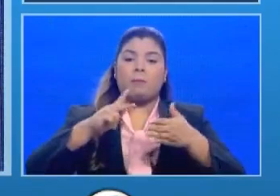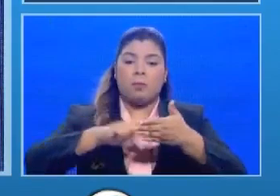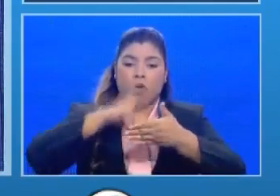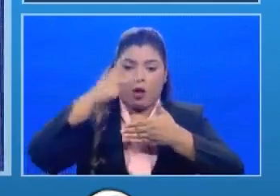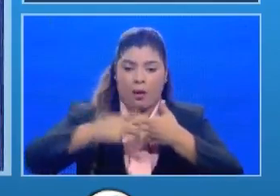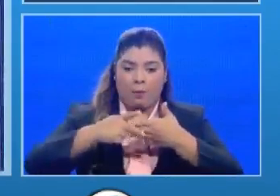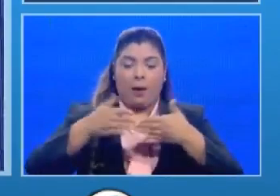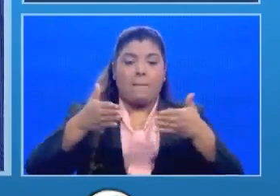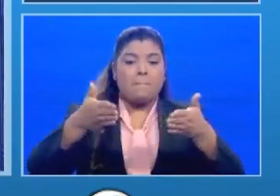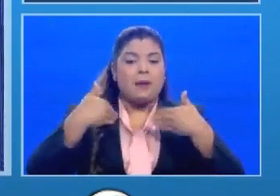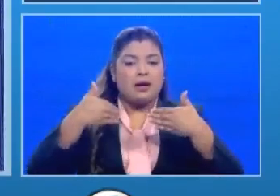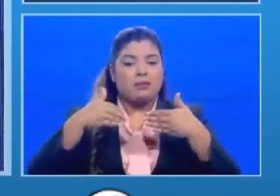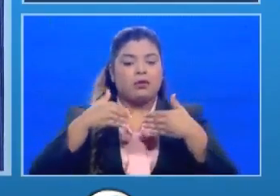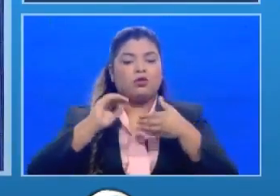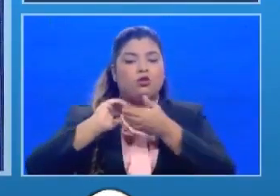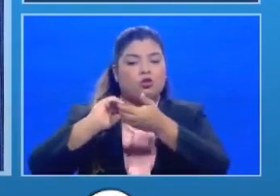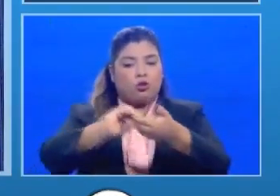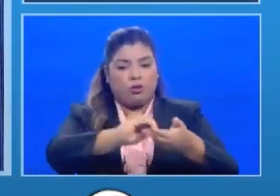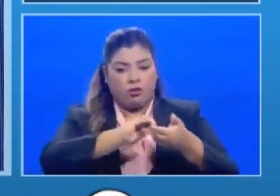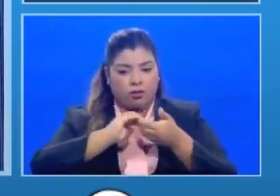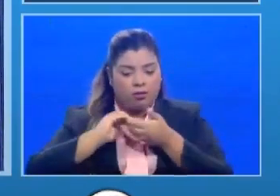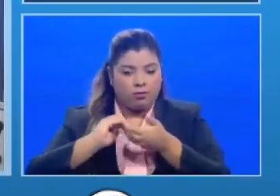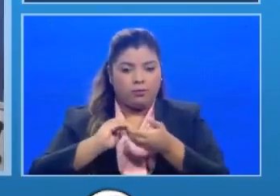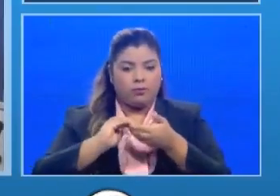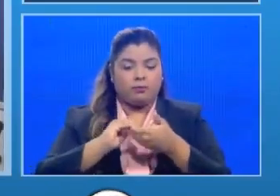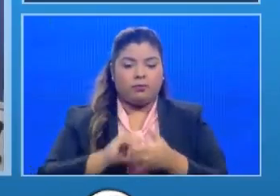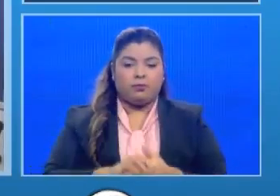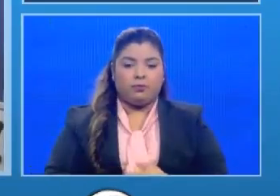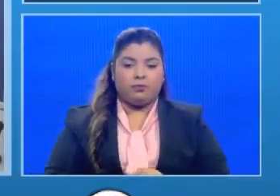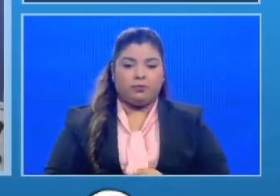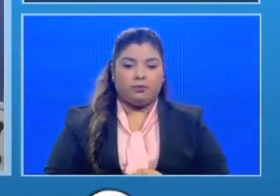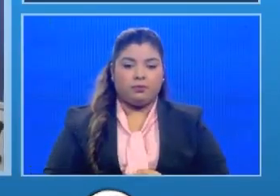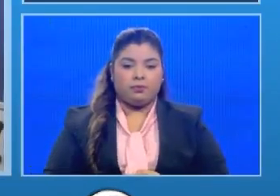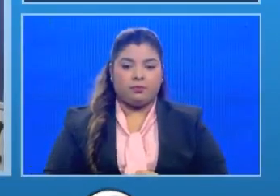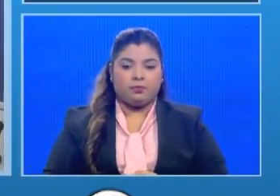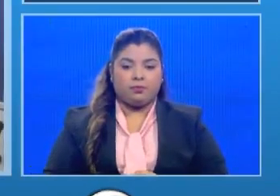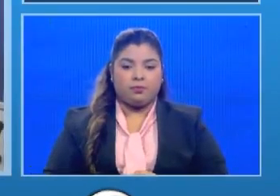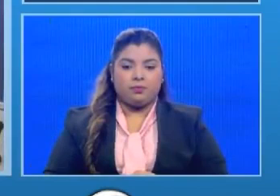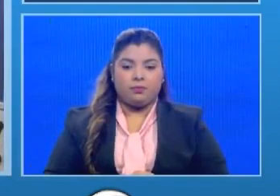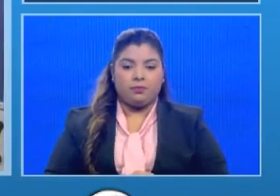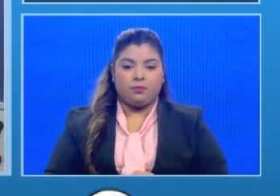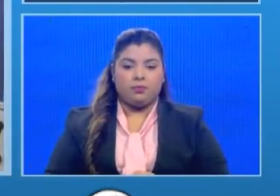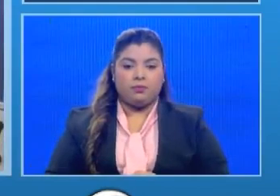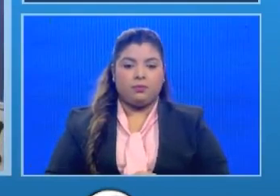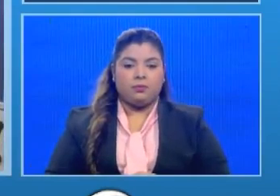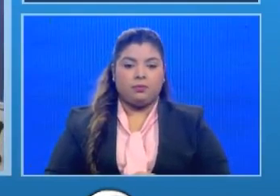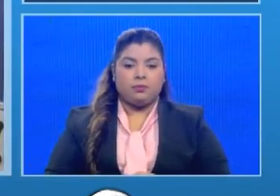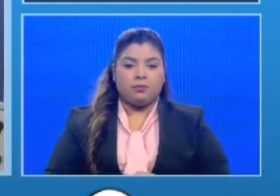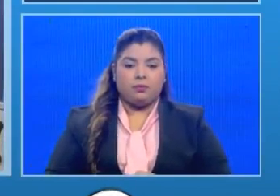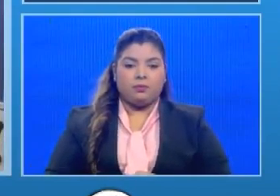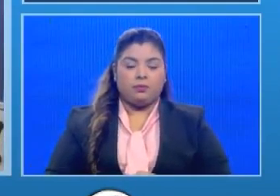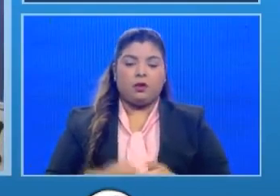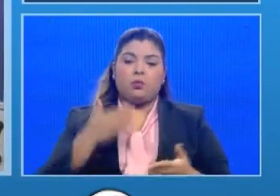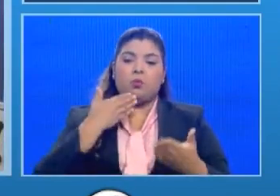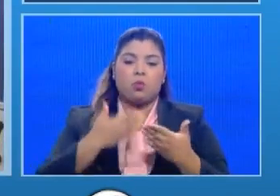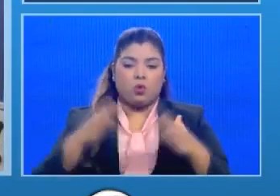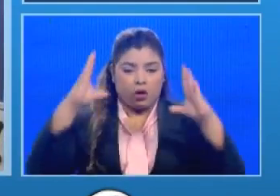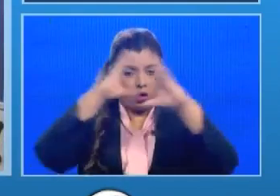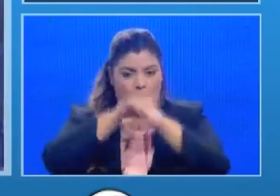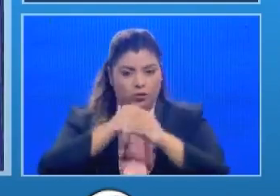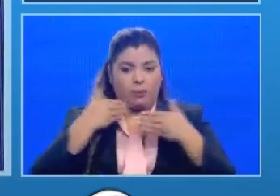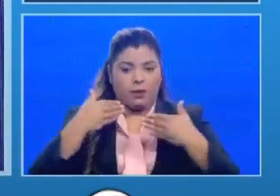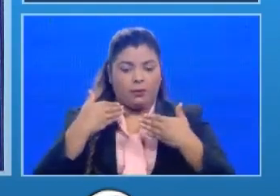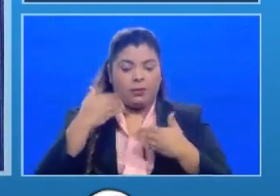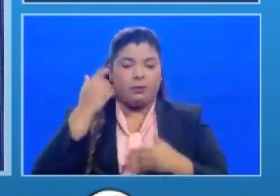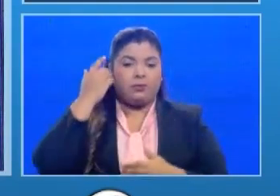parte del viceministro del MIDA Carlos Roñoni muchas gracias ministra buenas noches Panamá